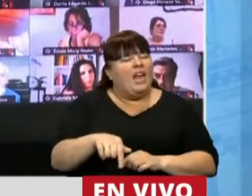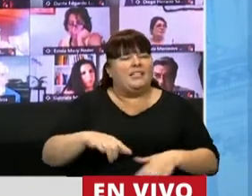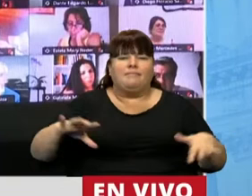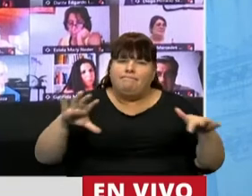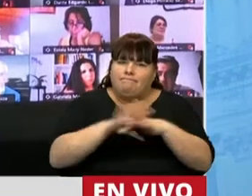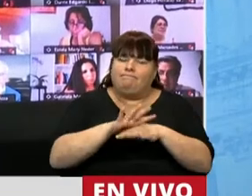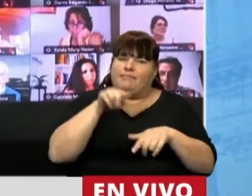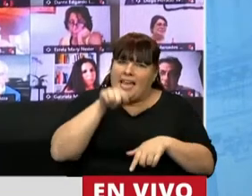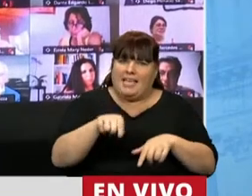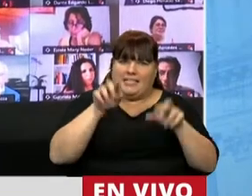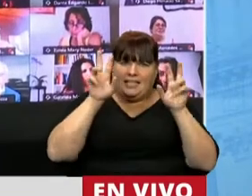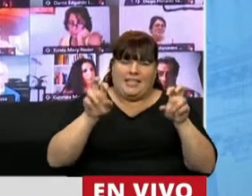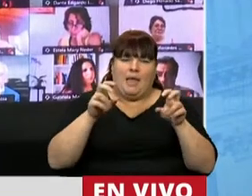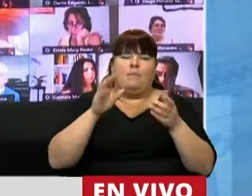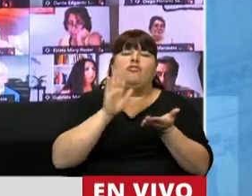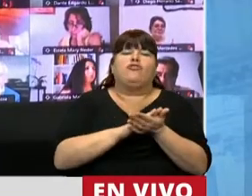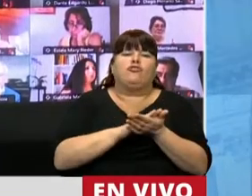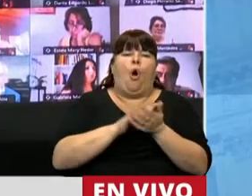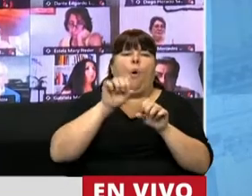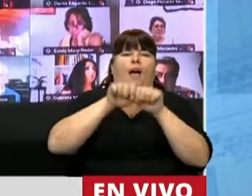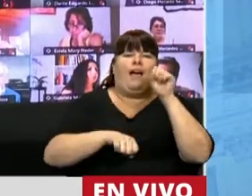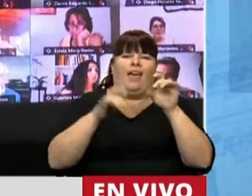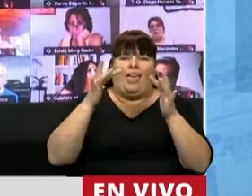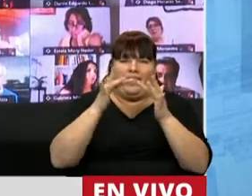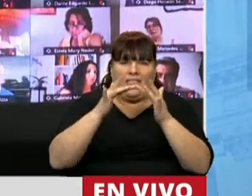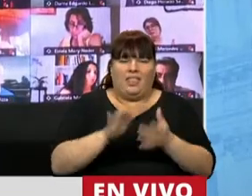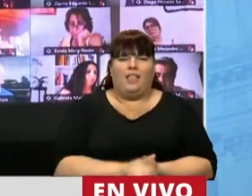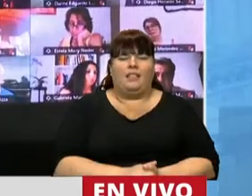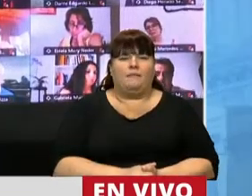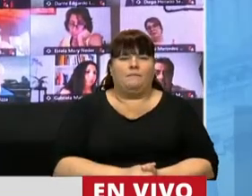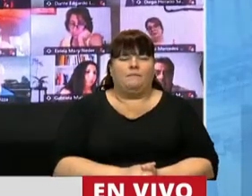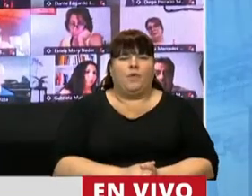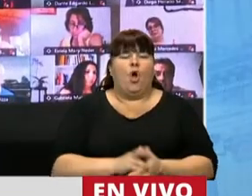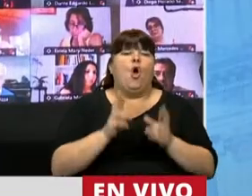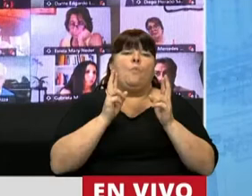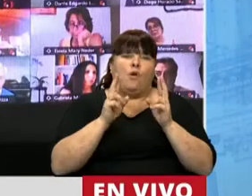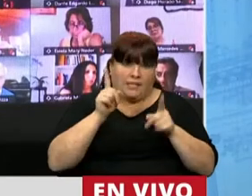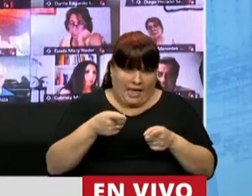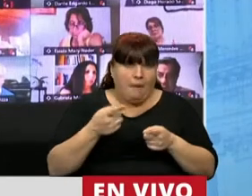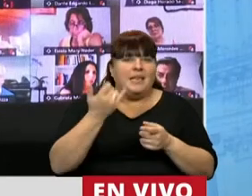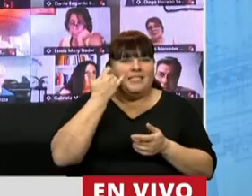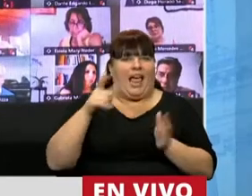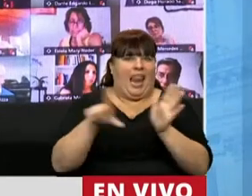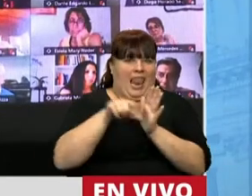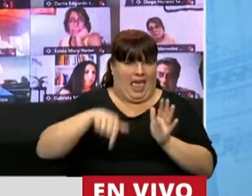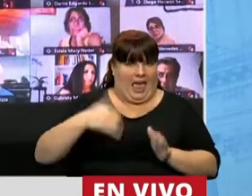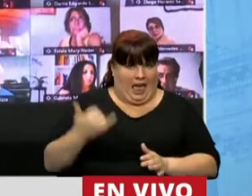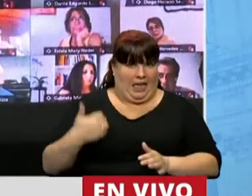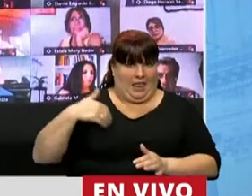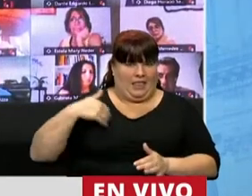especialmente a la cuestión de la desconexión digital. Que por suerte también la hemos regulado en la Argentina.